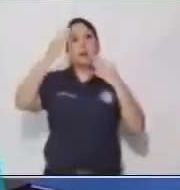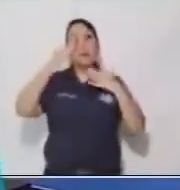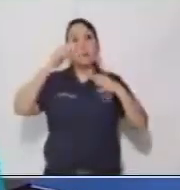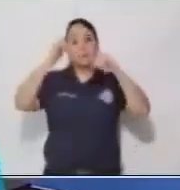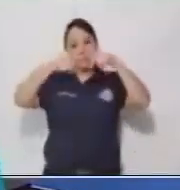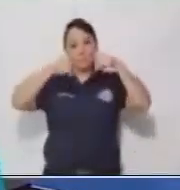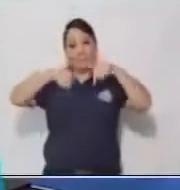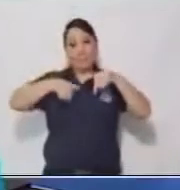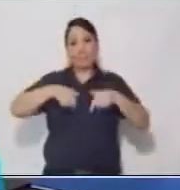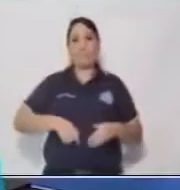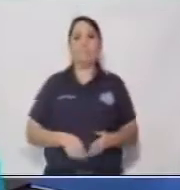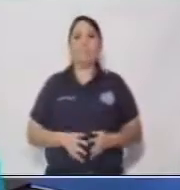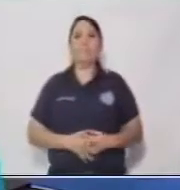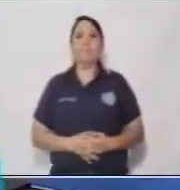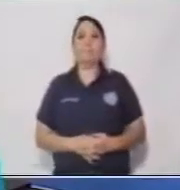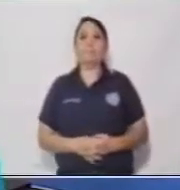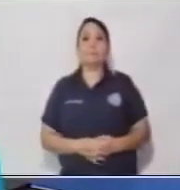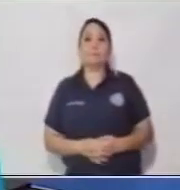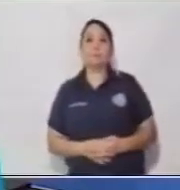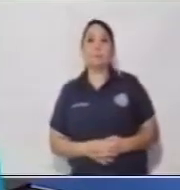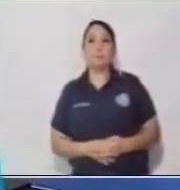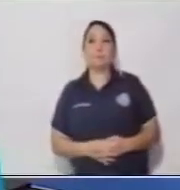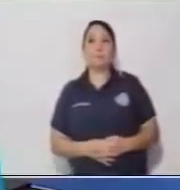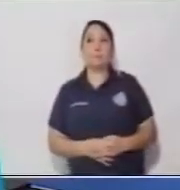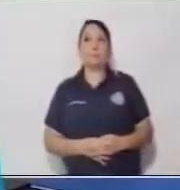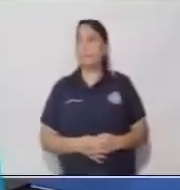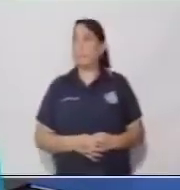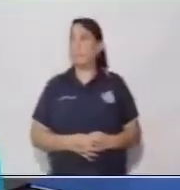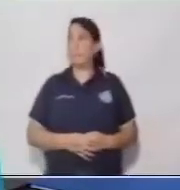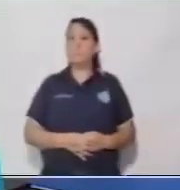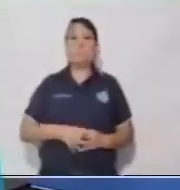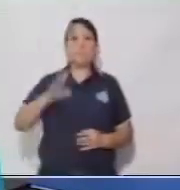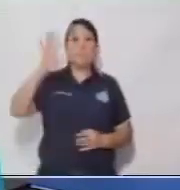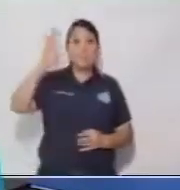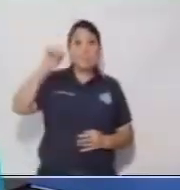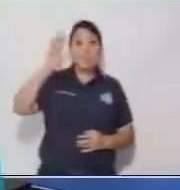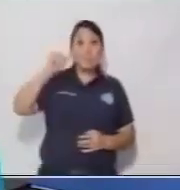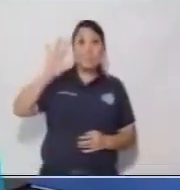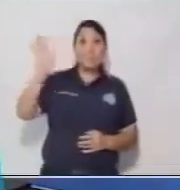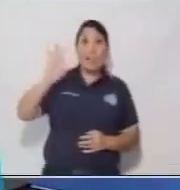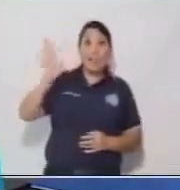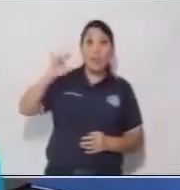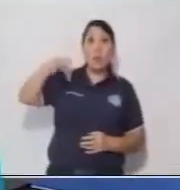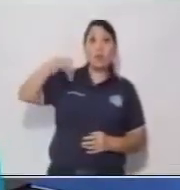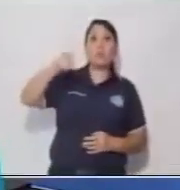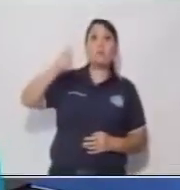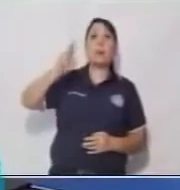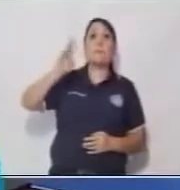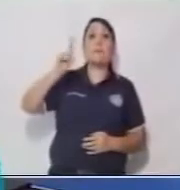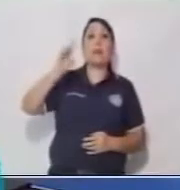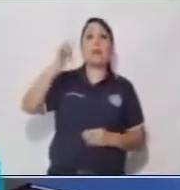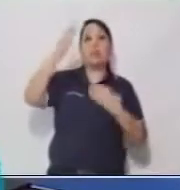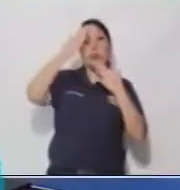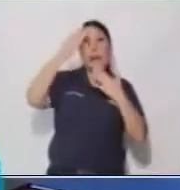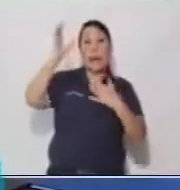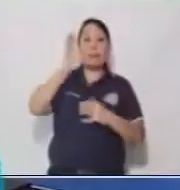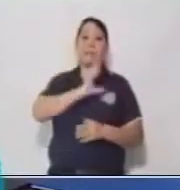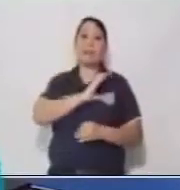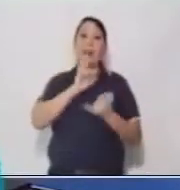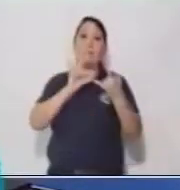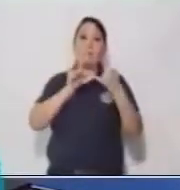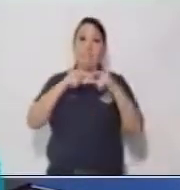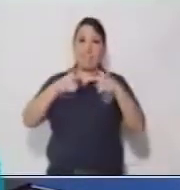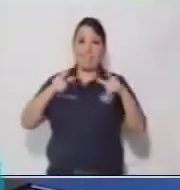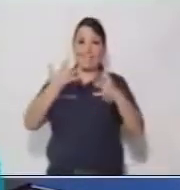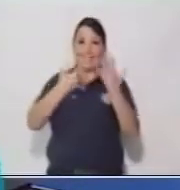el día de hoy con nosotros. vamos a despedir a Pardo. Vamos a agradecerle a Carmen por acompañarnos el día de hoy.